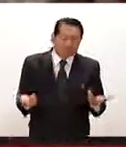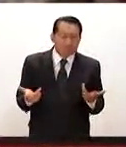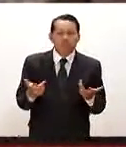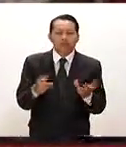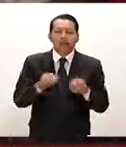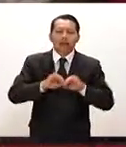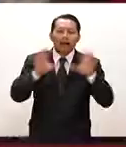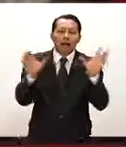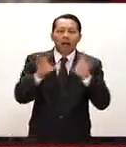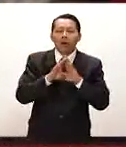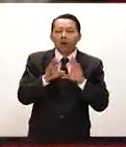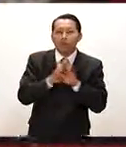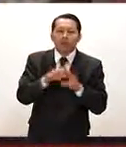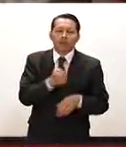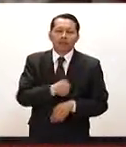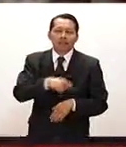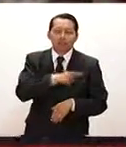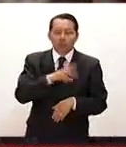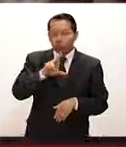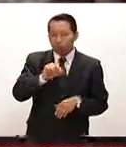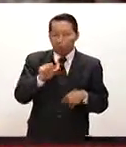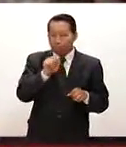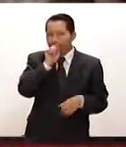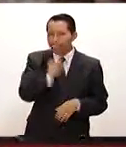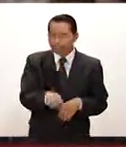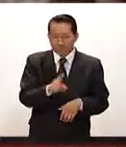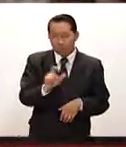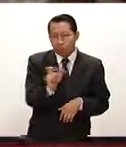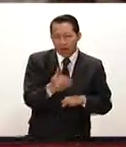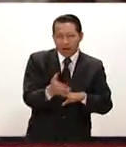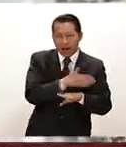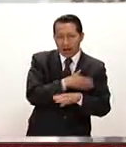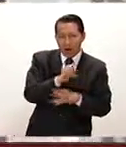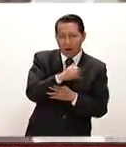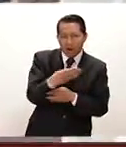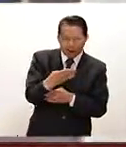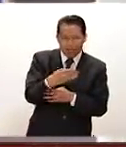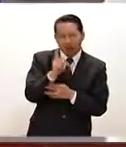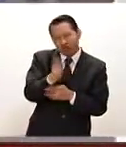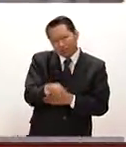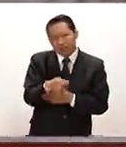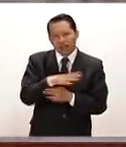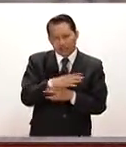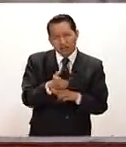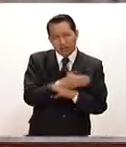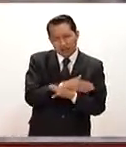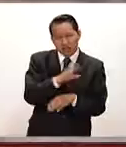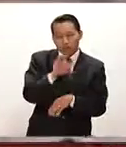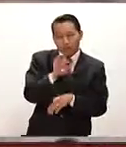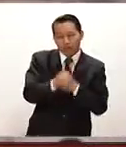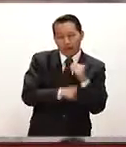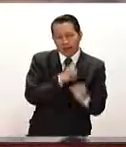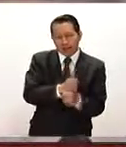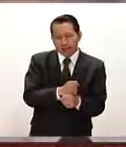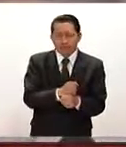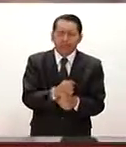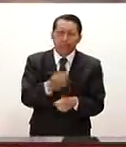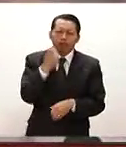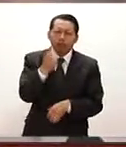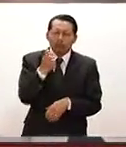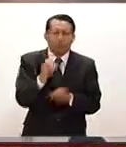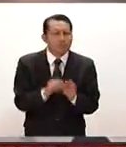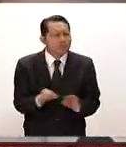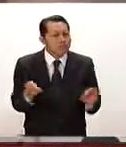expectativa de salud no es la misma que cuando Barack Obama llegó a la presidencia en sus cuarentas, ¿verdad? Entonces yo creo que eso nos dio un impacto